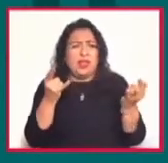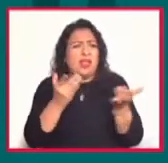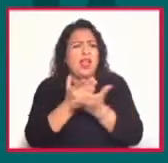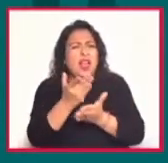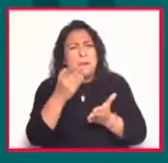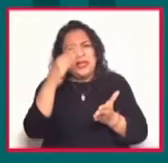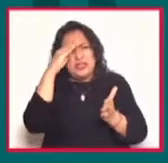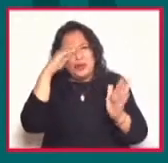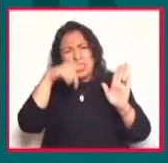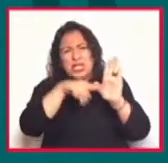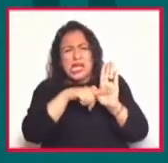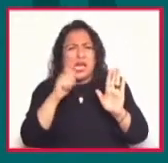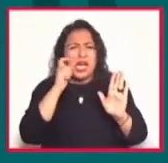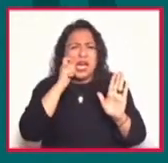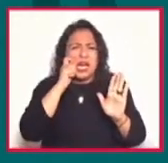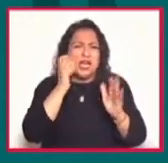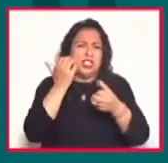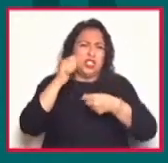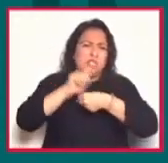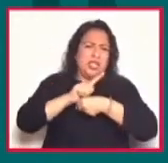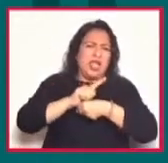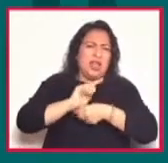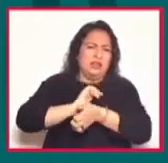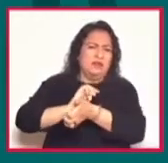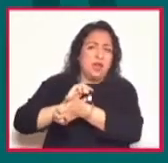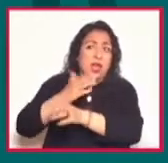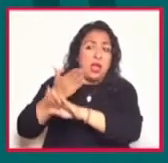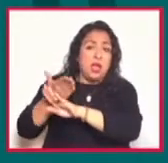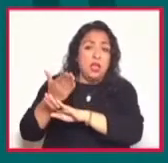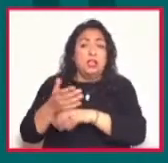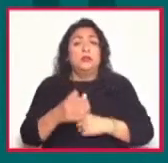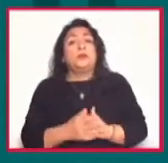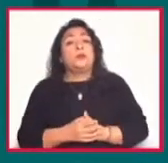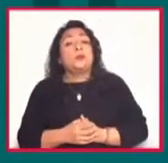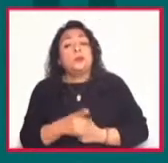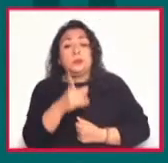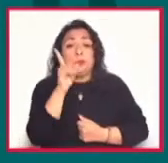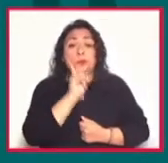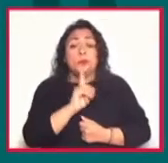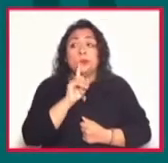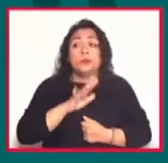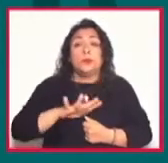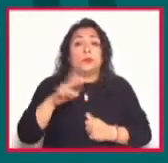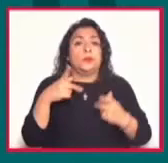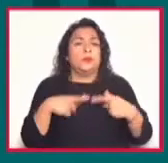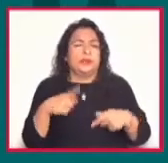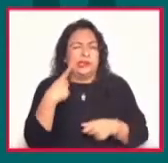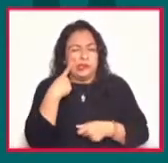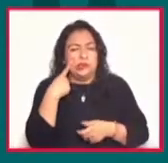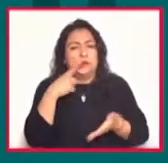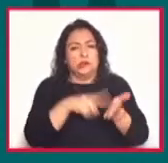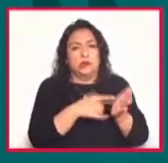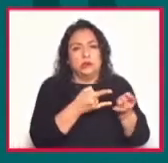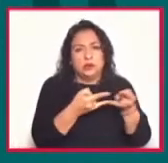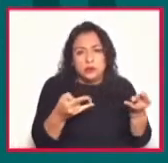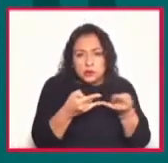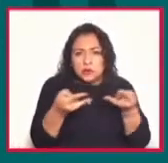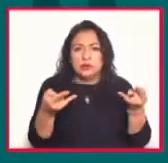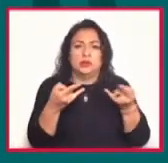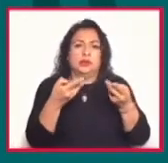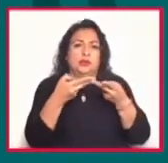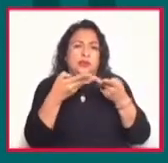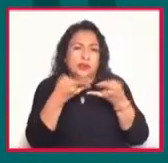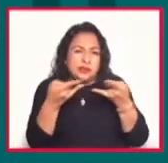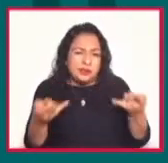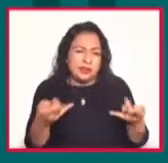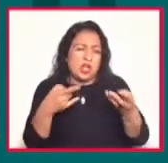raciales y sociales. Las mujeres son personajes frecuentes en sus contos, crónicas y romances. Las